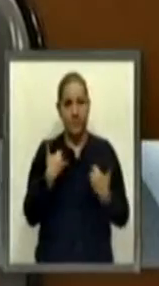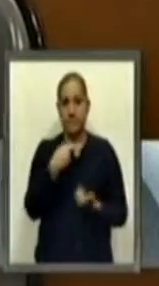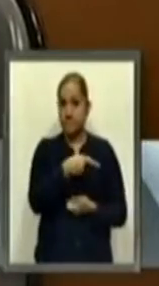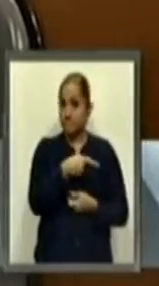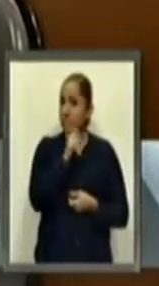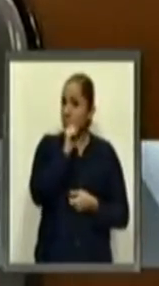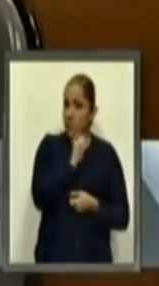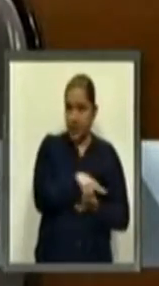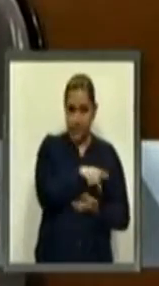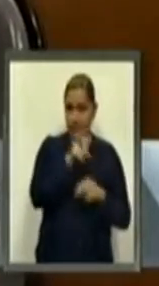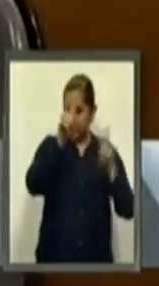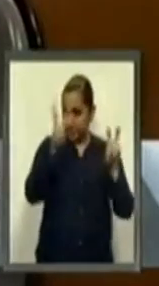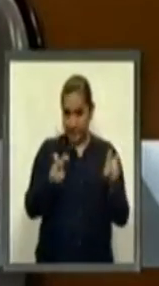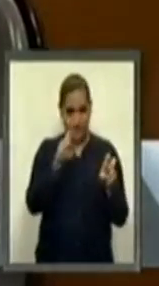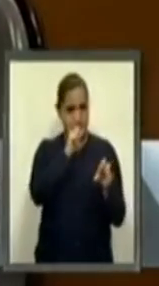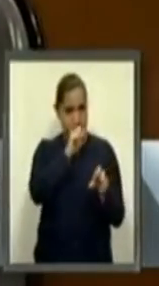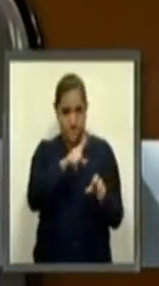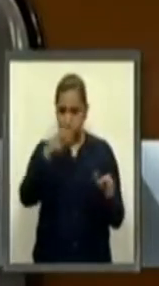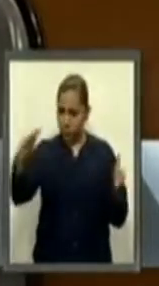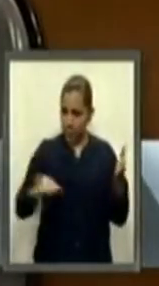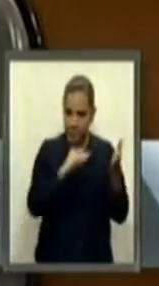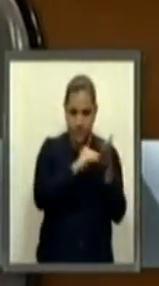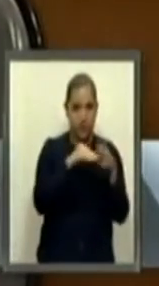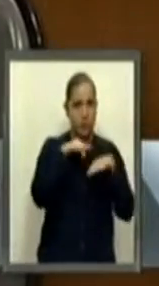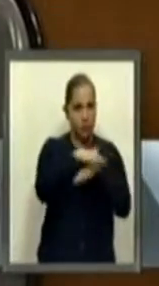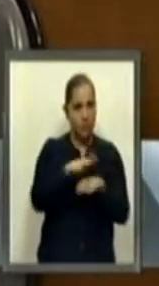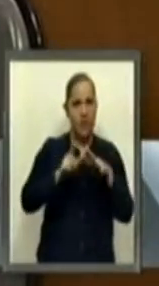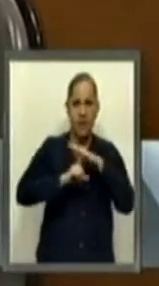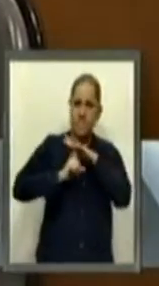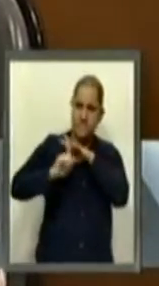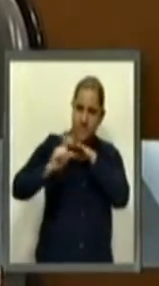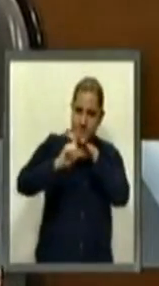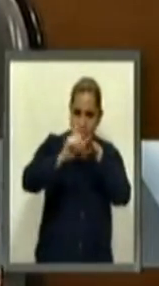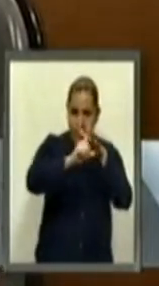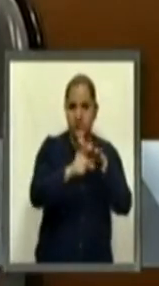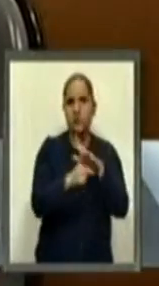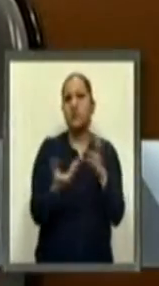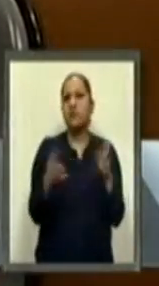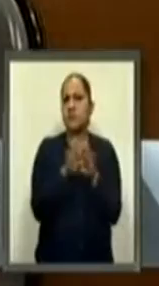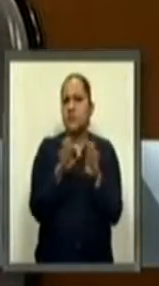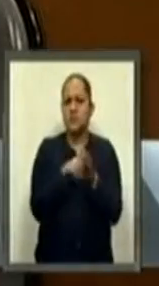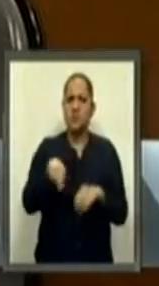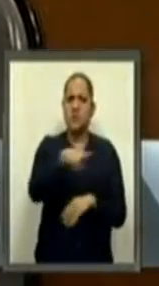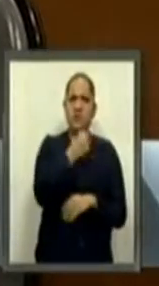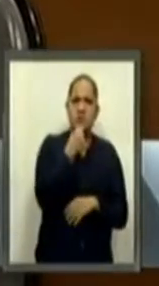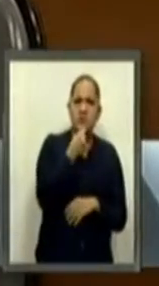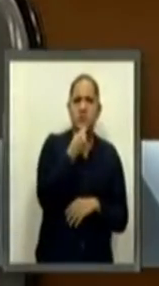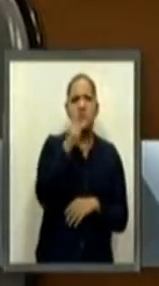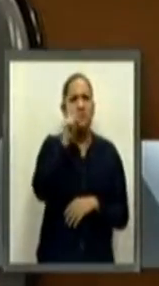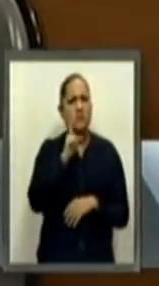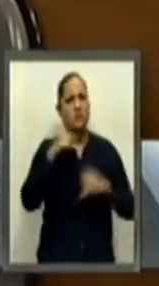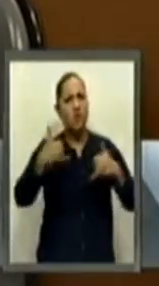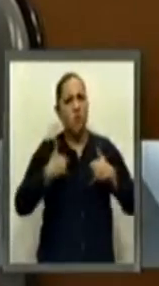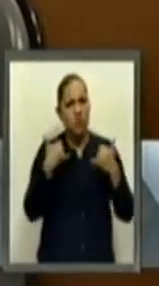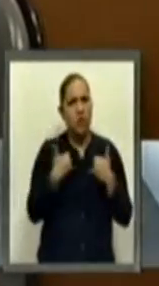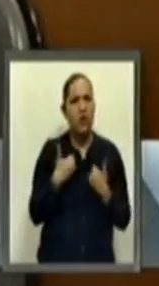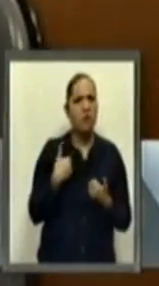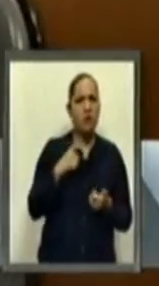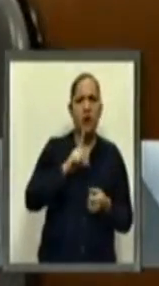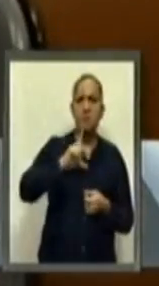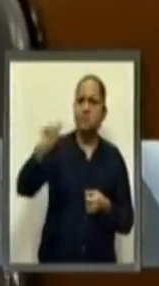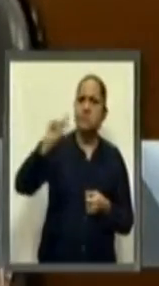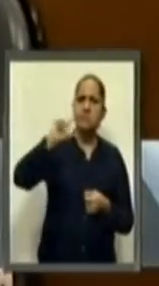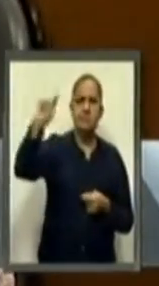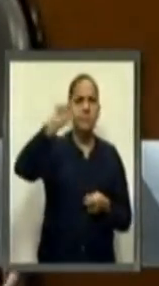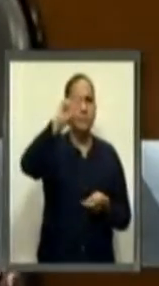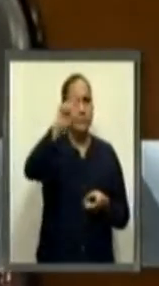la migración, el tema de la movilidad de nuestras niñas, niños y adolescentes. Hace muy poco, el presidente